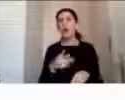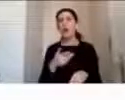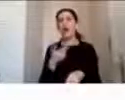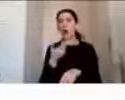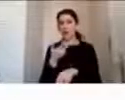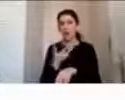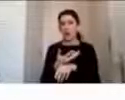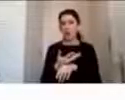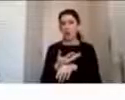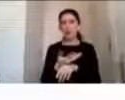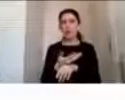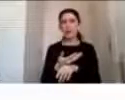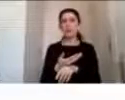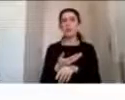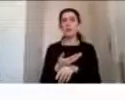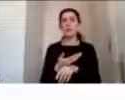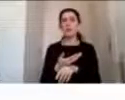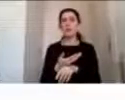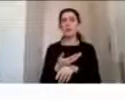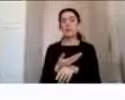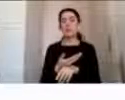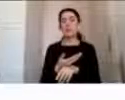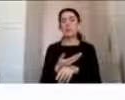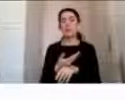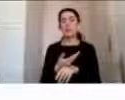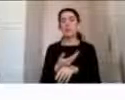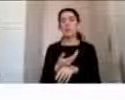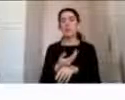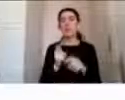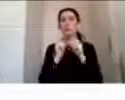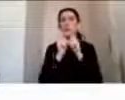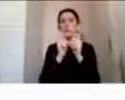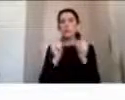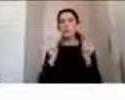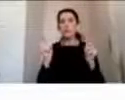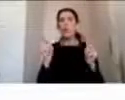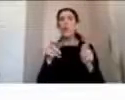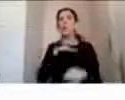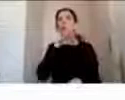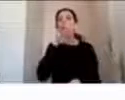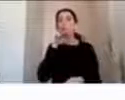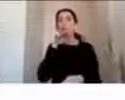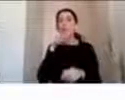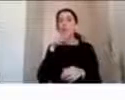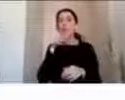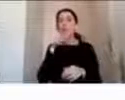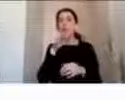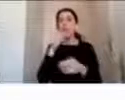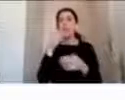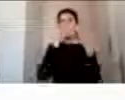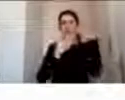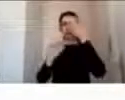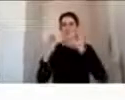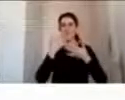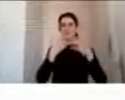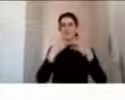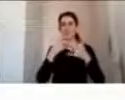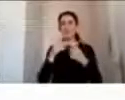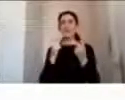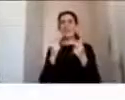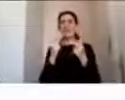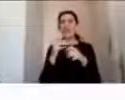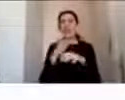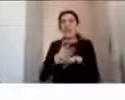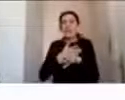propician y promueven el uso de protección para evitar traumatismo encefalocraniano,